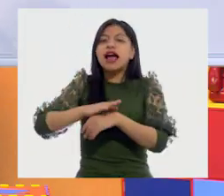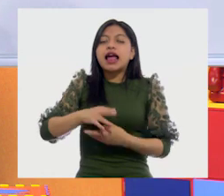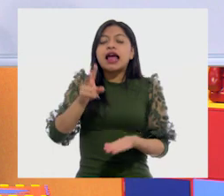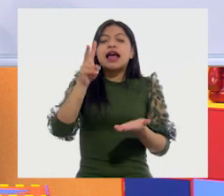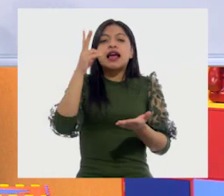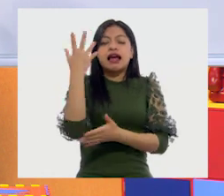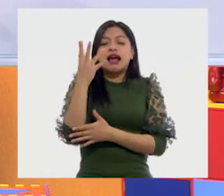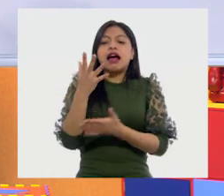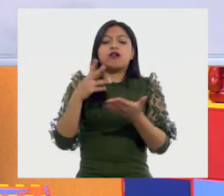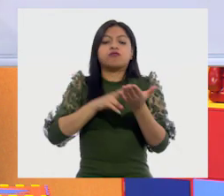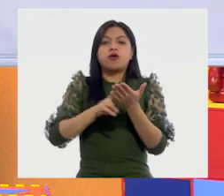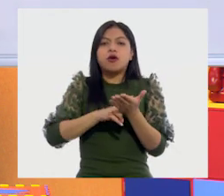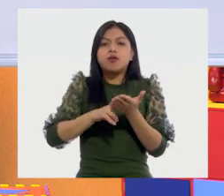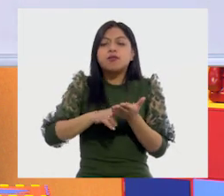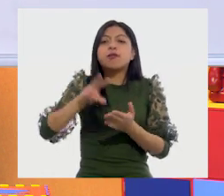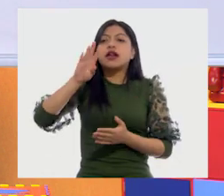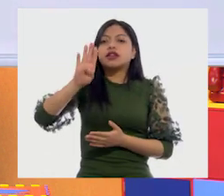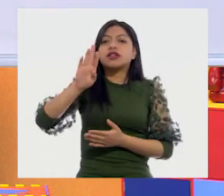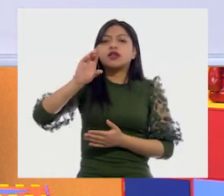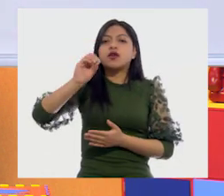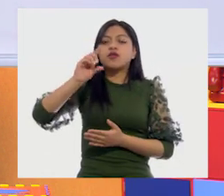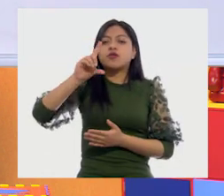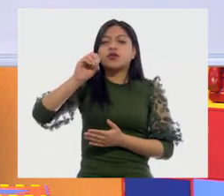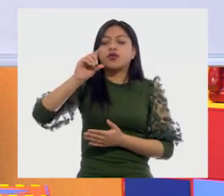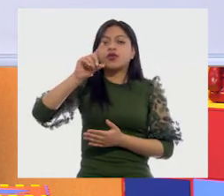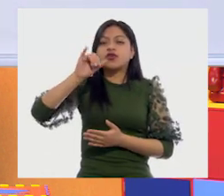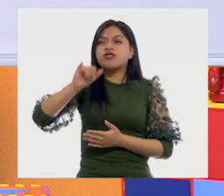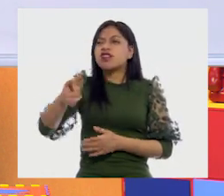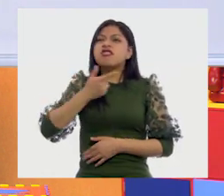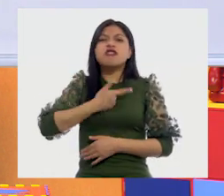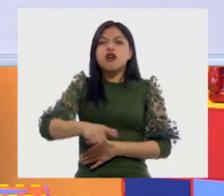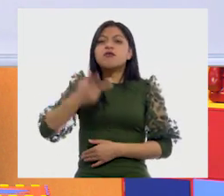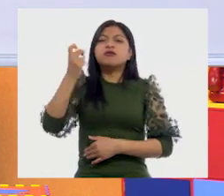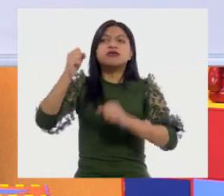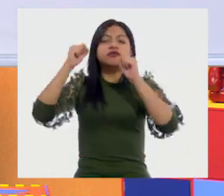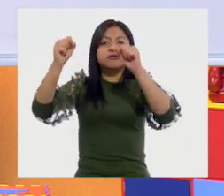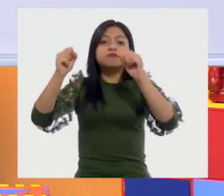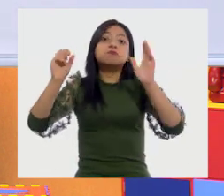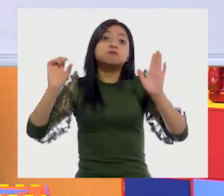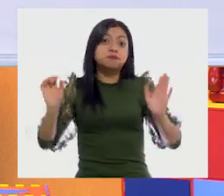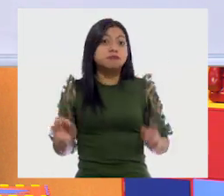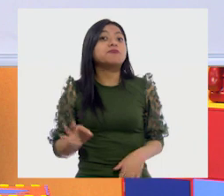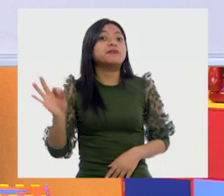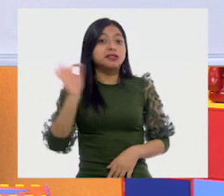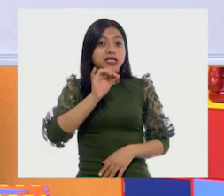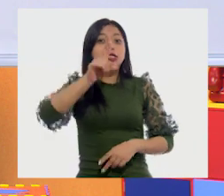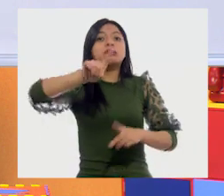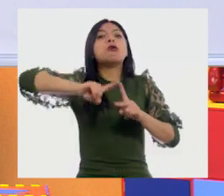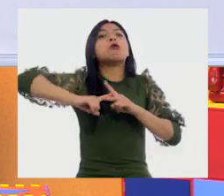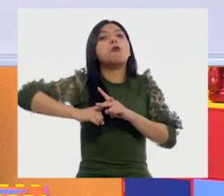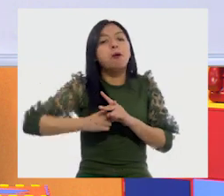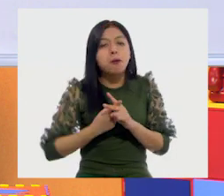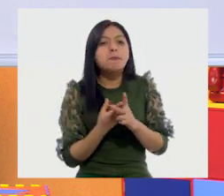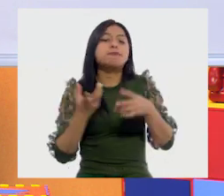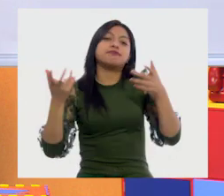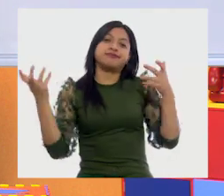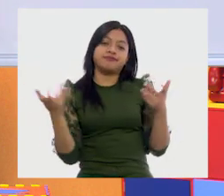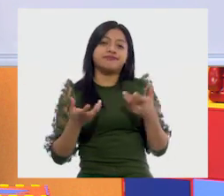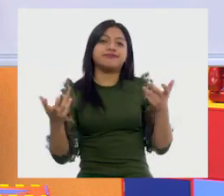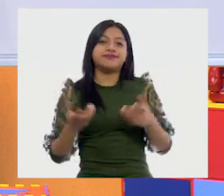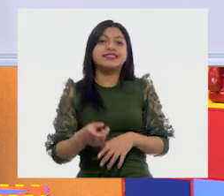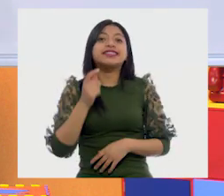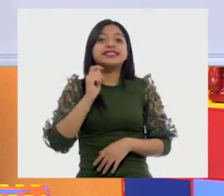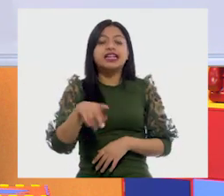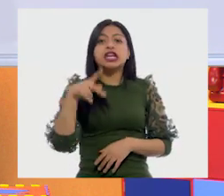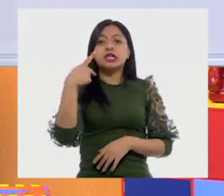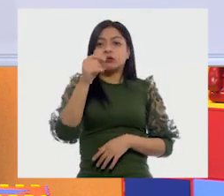más o menos, Mariana. Pero sí podemos empezar desde ahí, así es, hacer nuestros fininos en carteles de protesta. Claro que sí, eso expresa